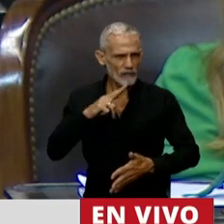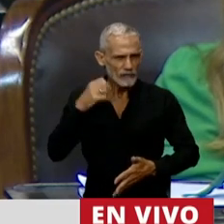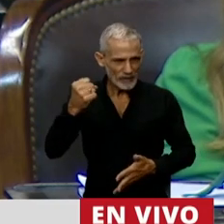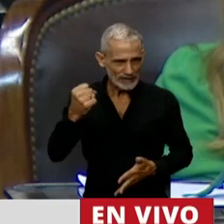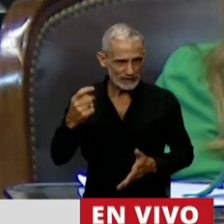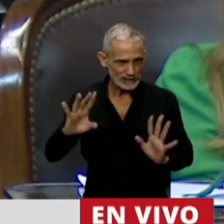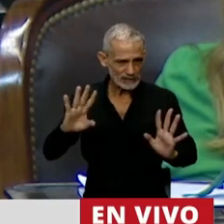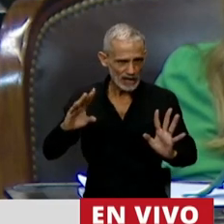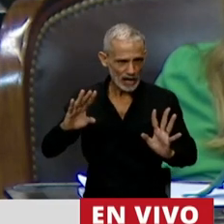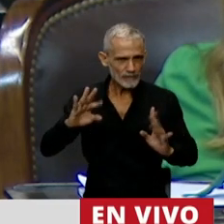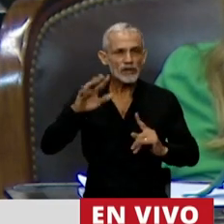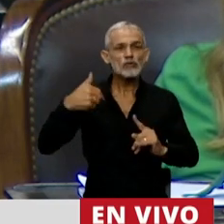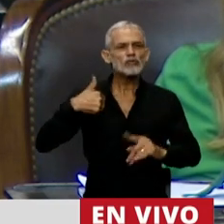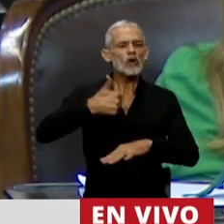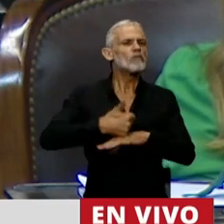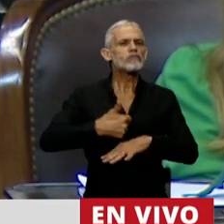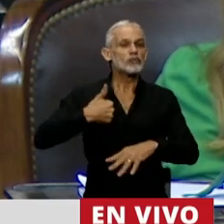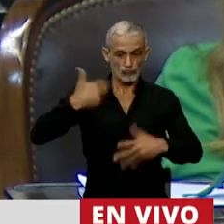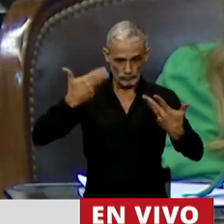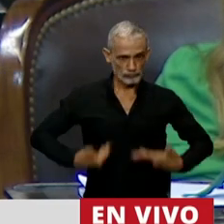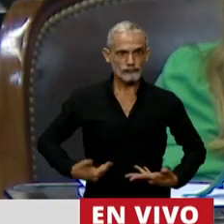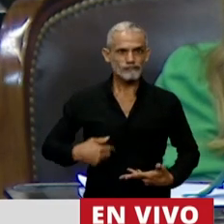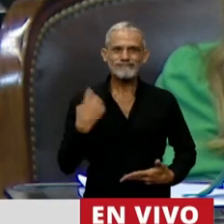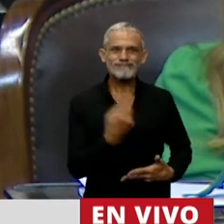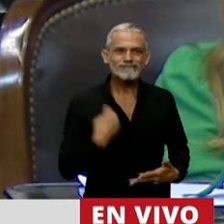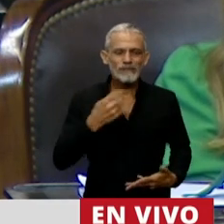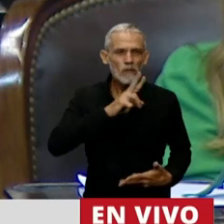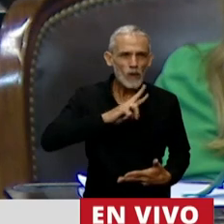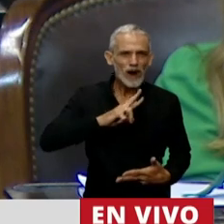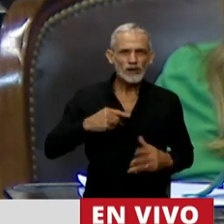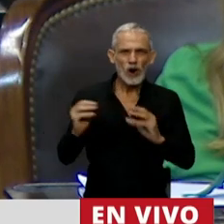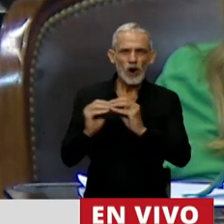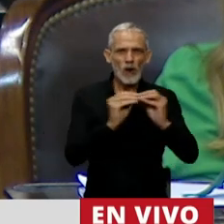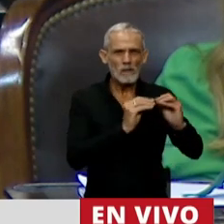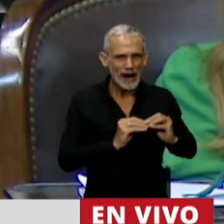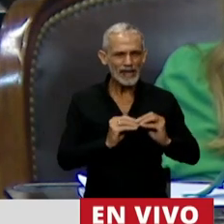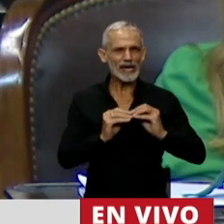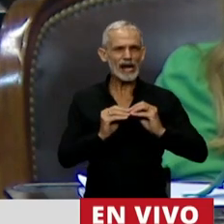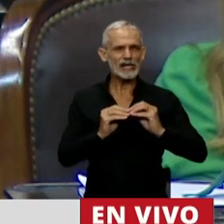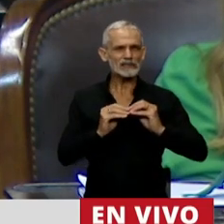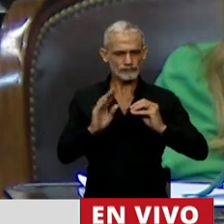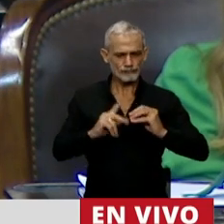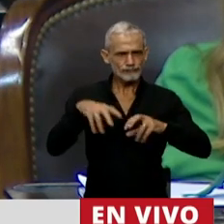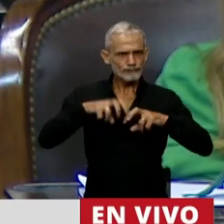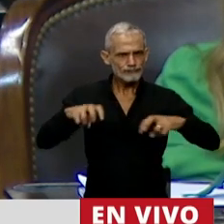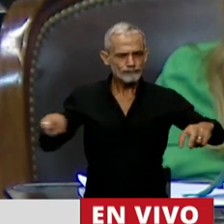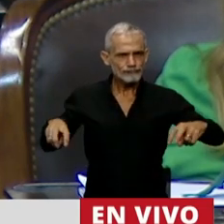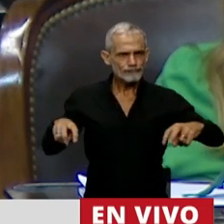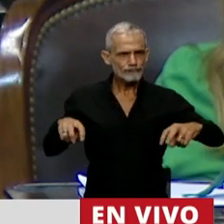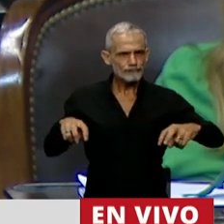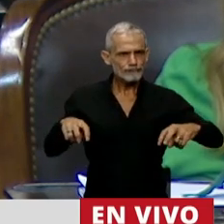Hoy aquí soy y somos todas nosotras, mis compañeras, las que estamos sentadas acá,